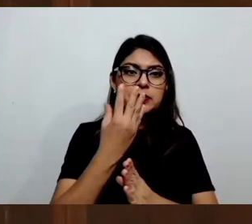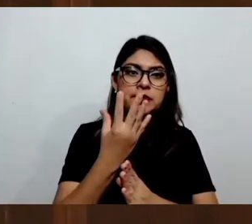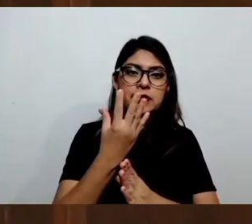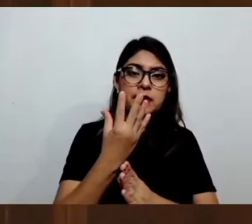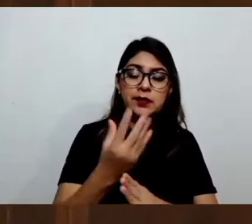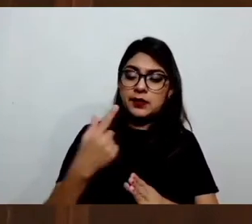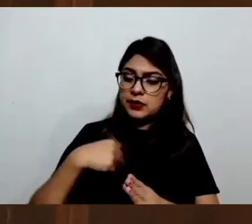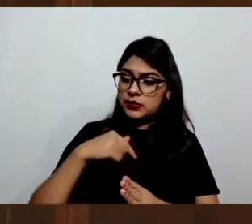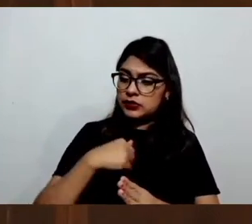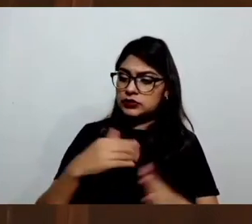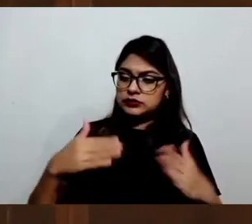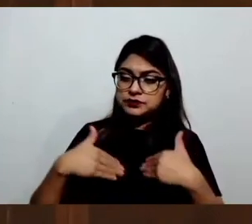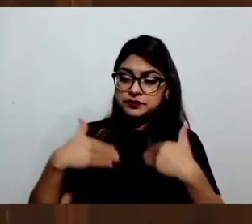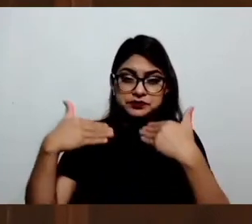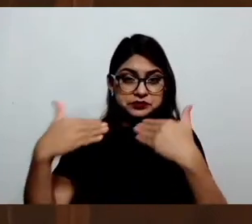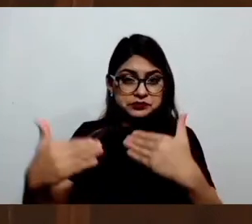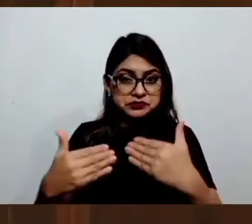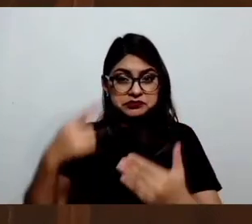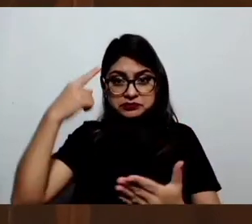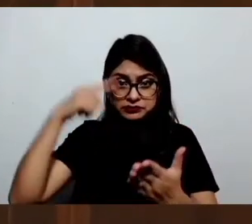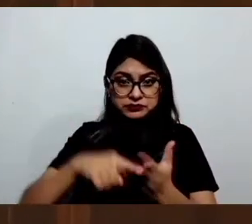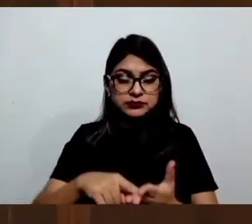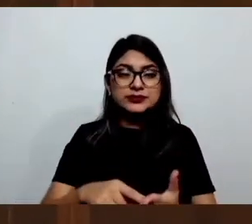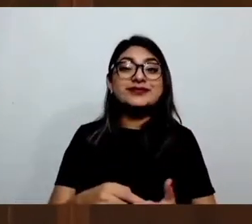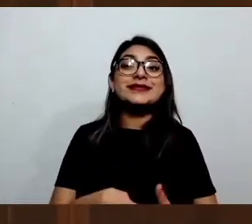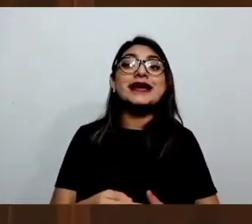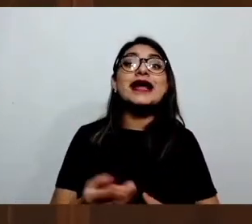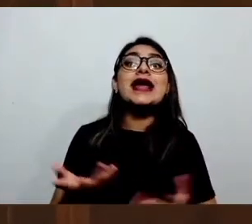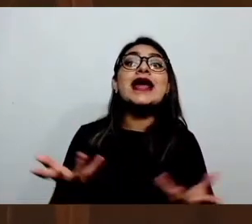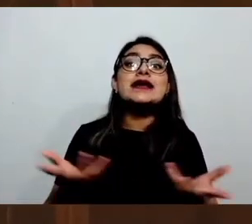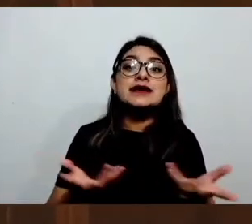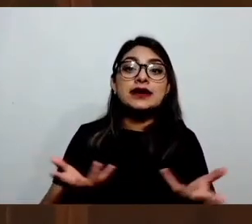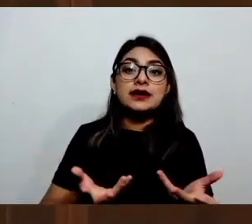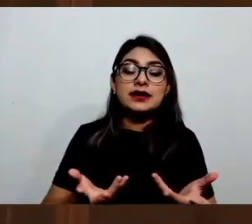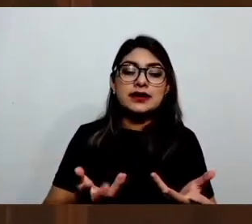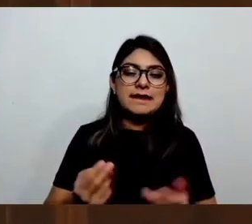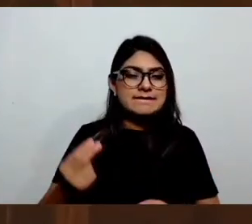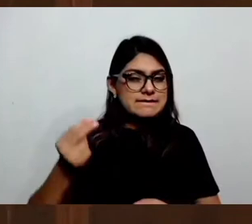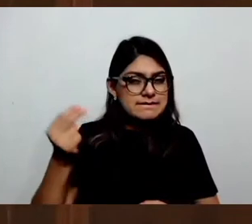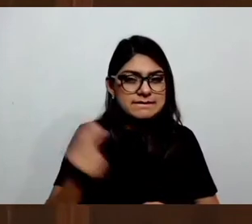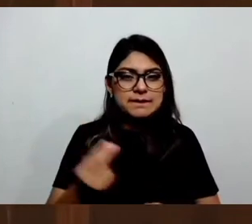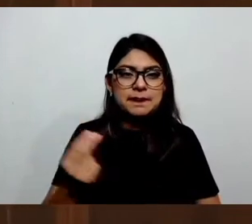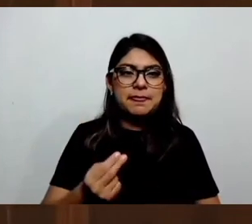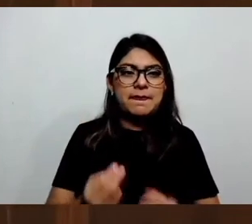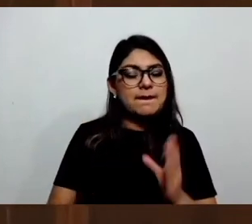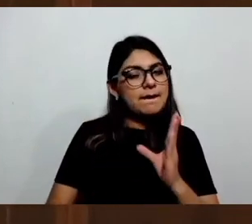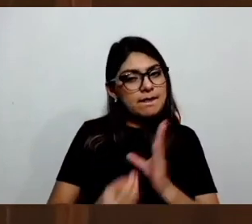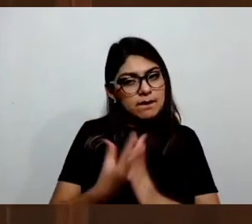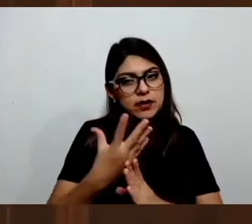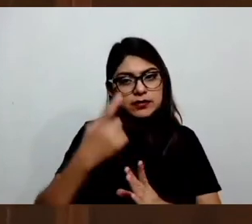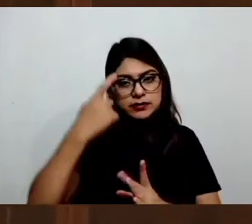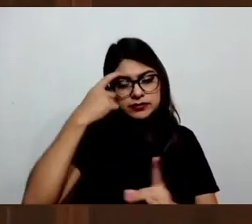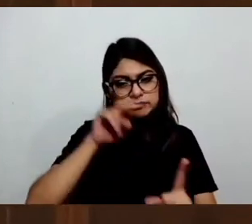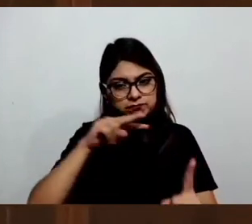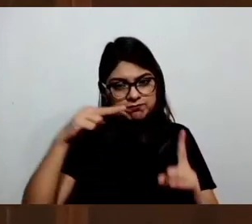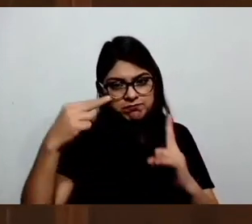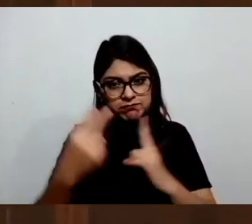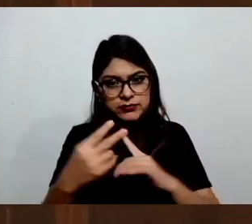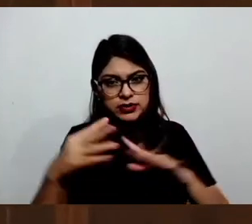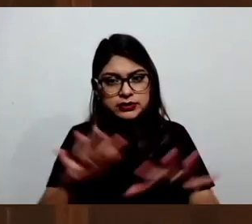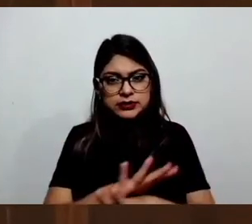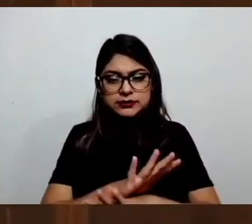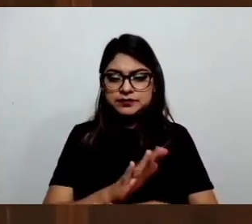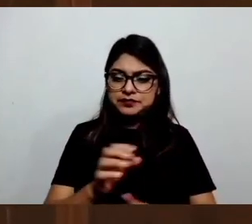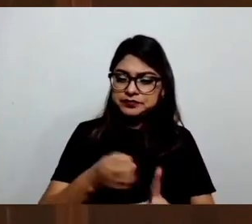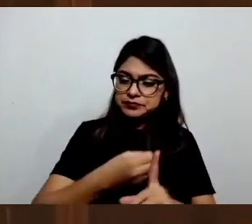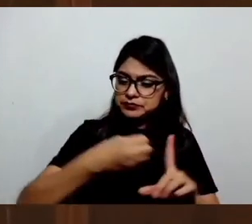ello, generar los nuevos paradigmas de la organización política, social y